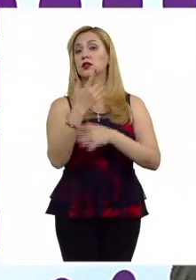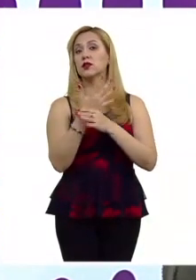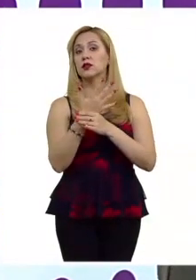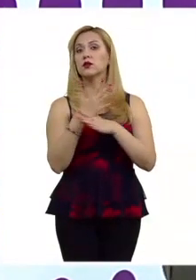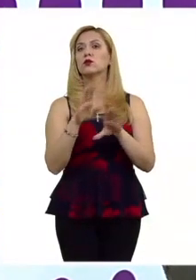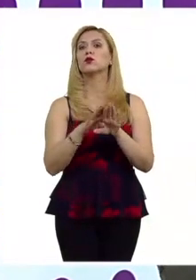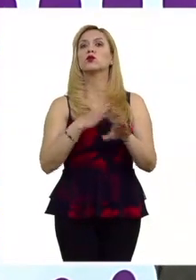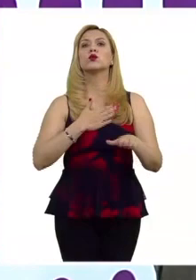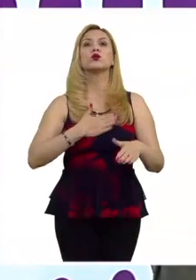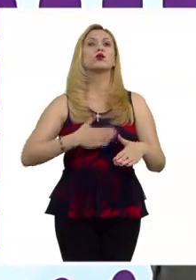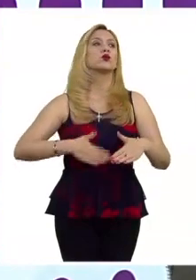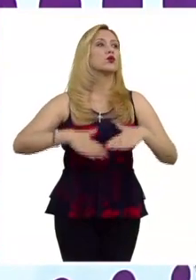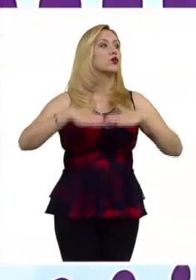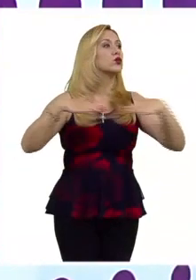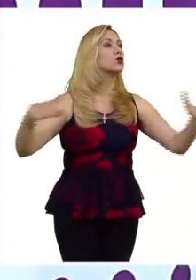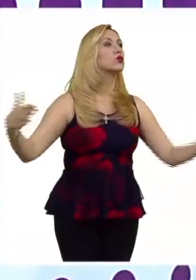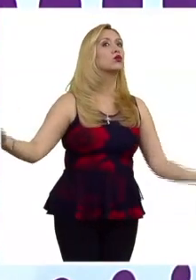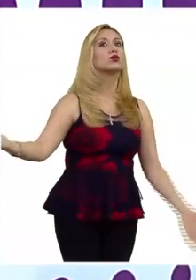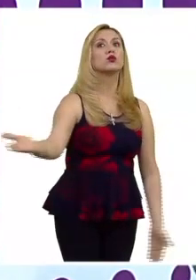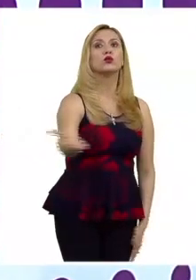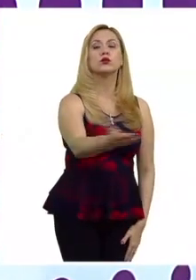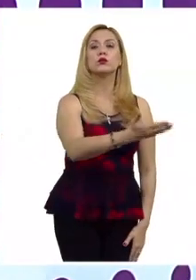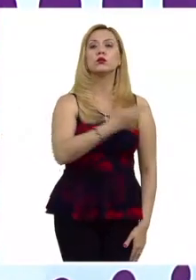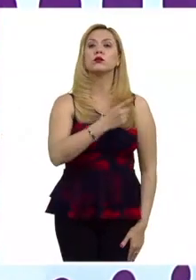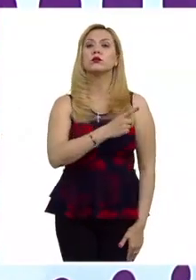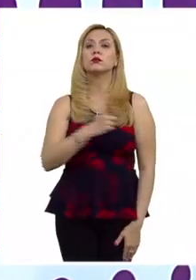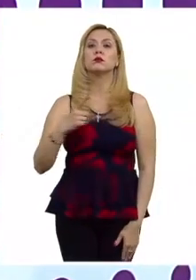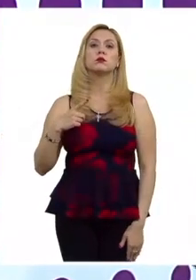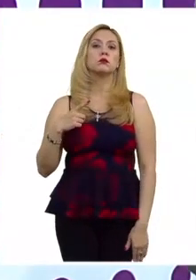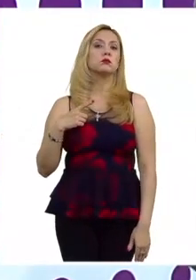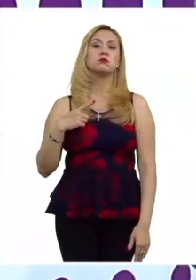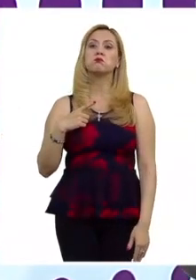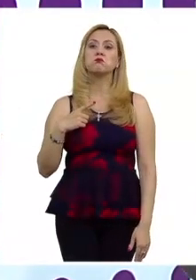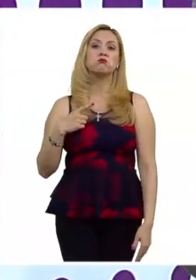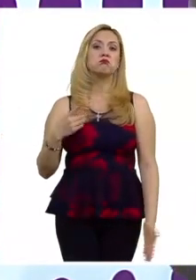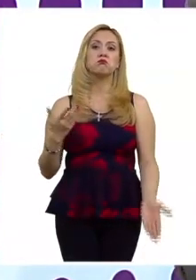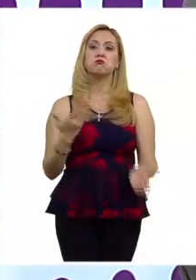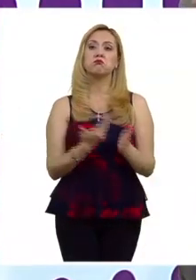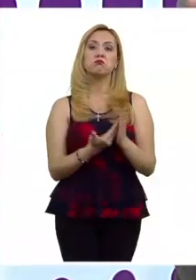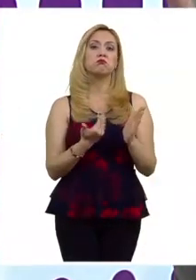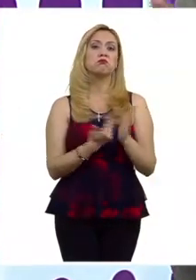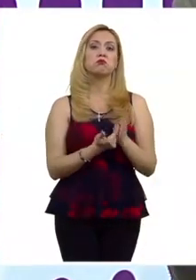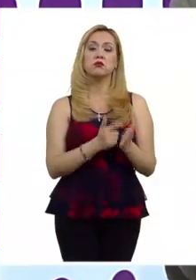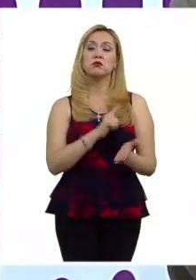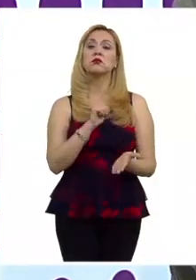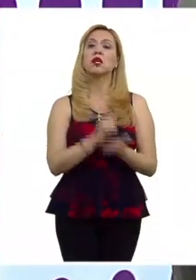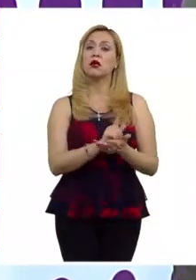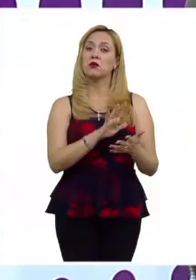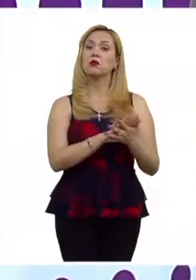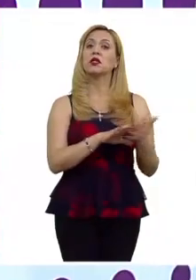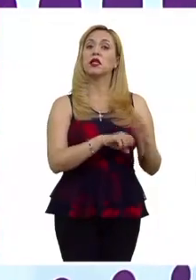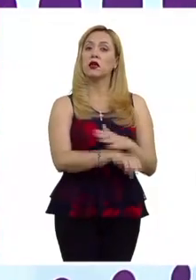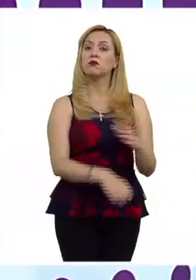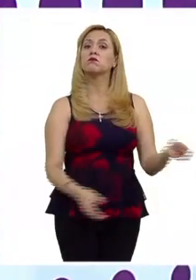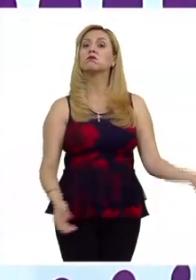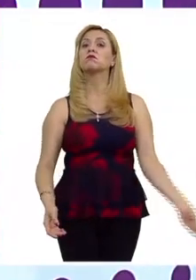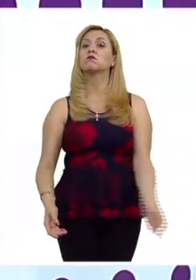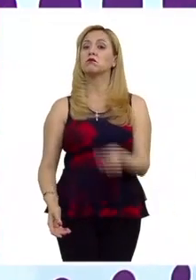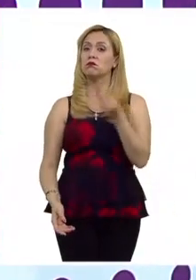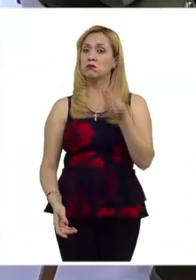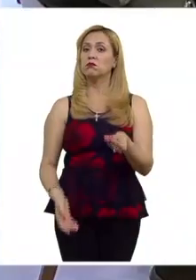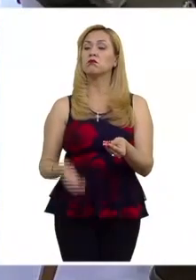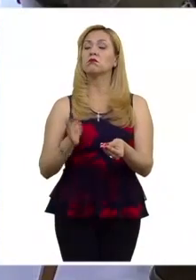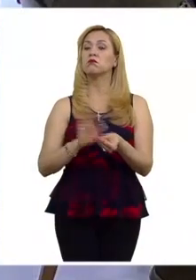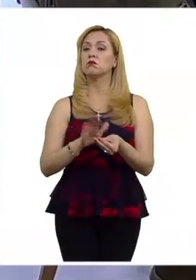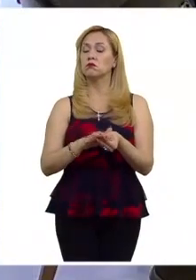democrático y constitucional de derecho lo que tiene que aplicar es el derecho la lógica del derecho penal mínimo es decir el derecho